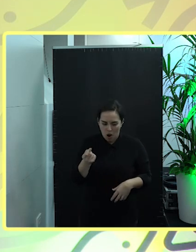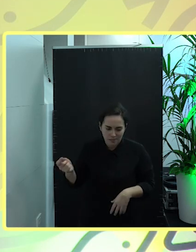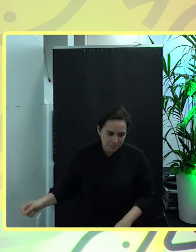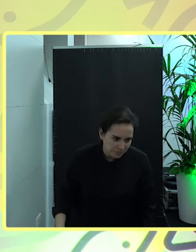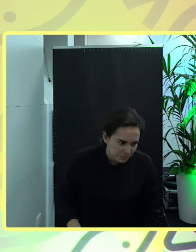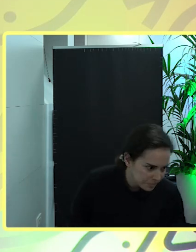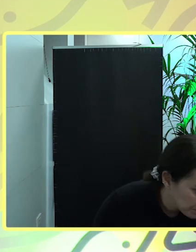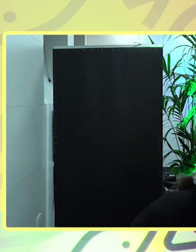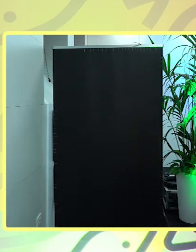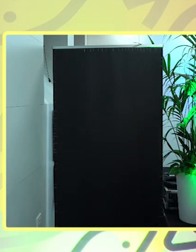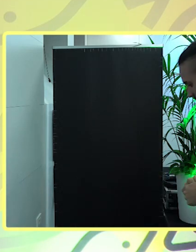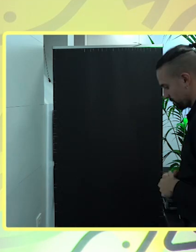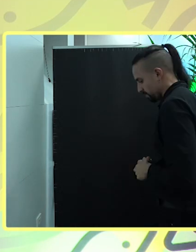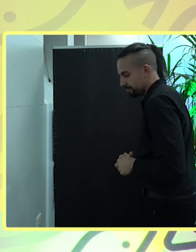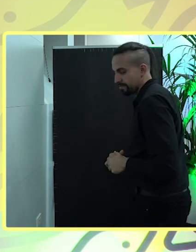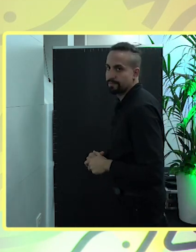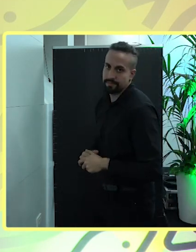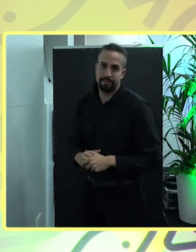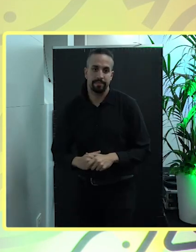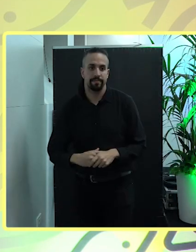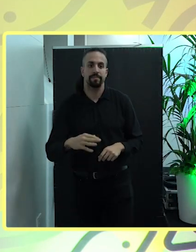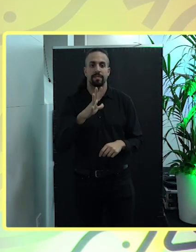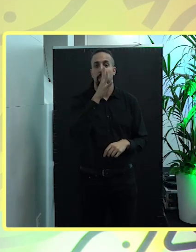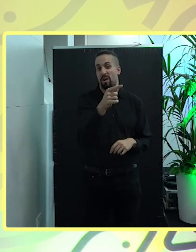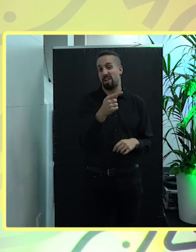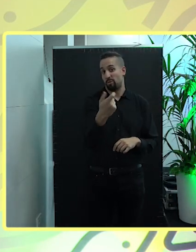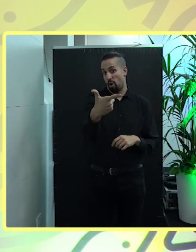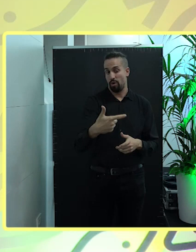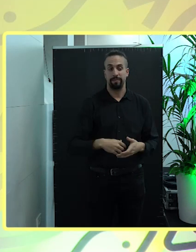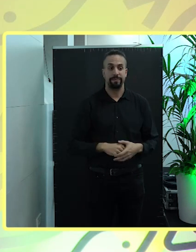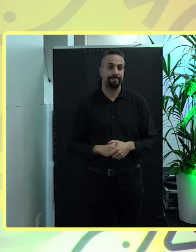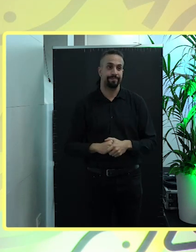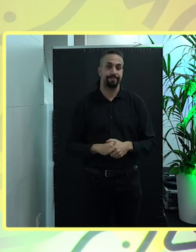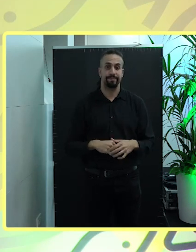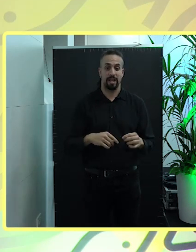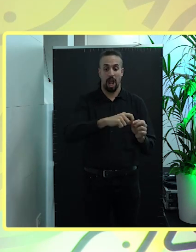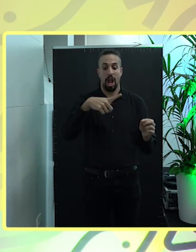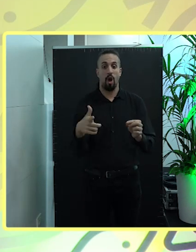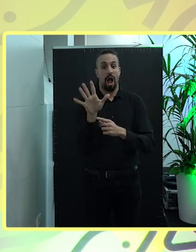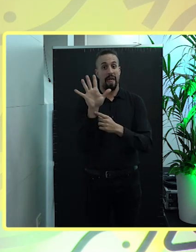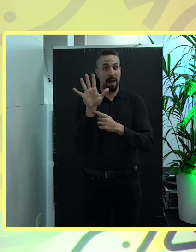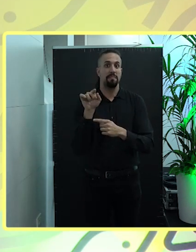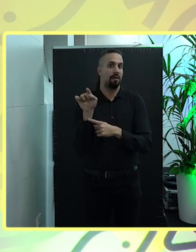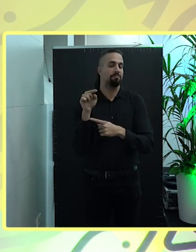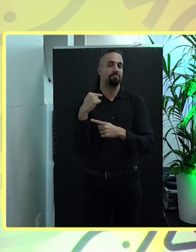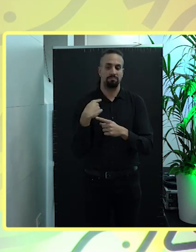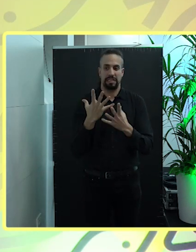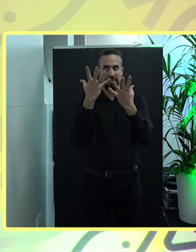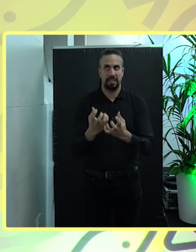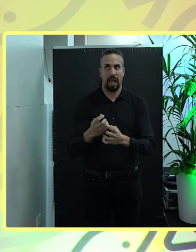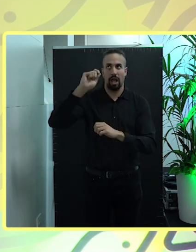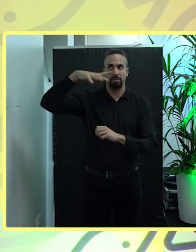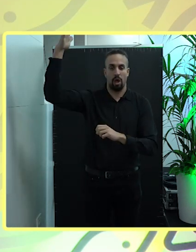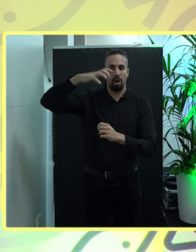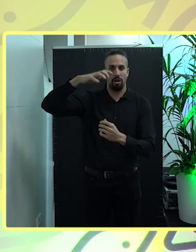sea pues a que sea escaso la hoja de palma se pone a secar al sol